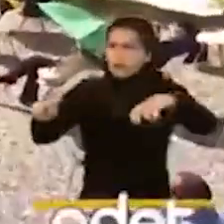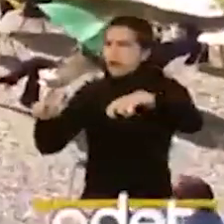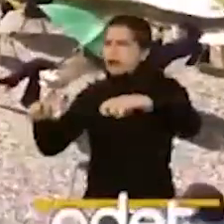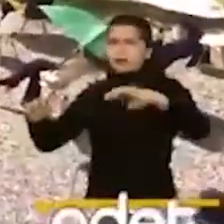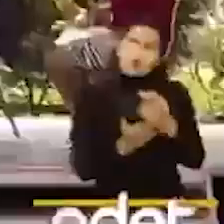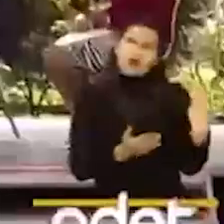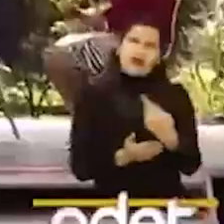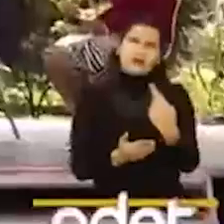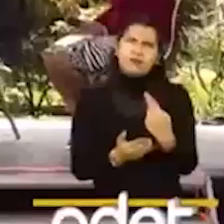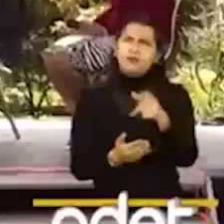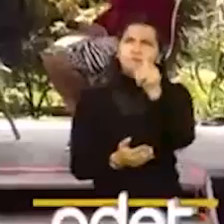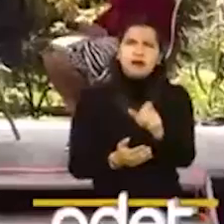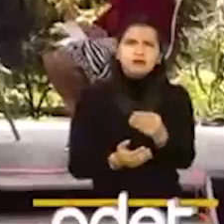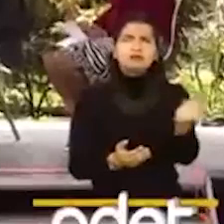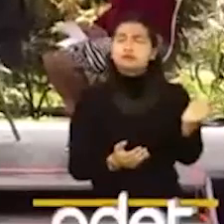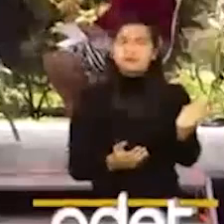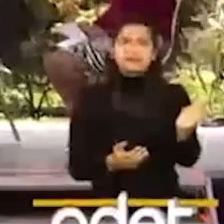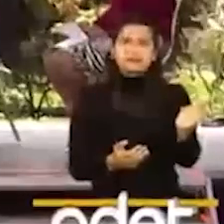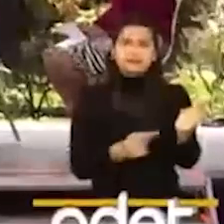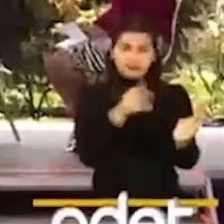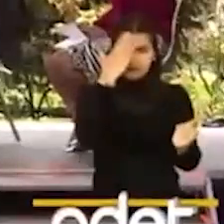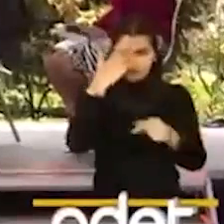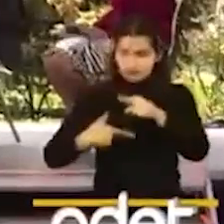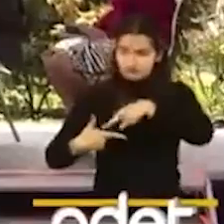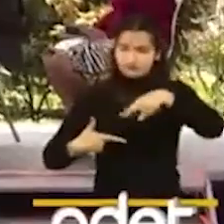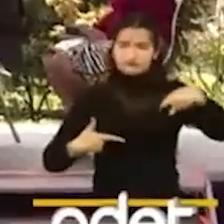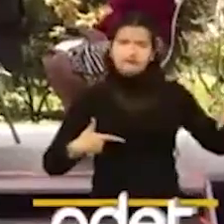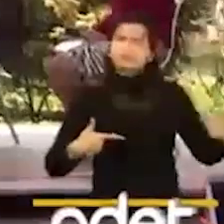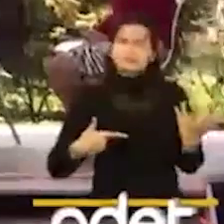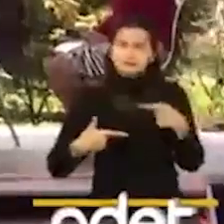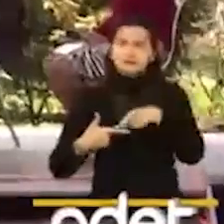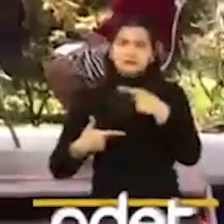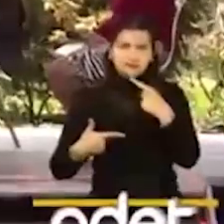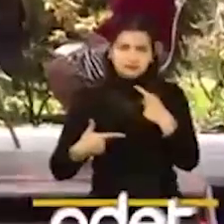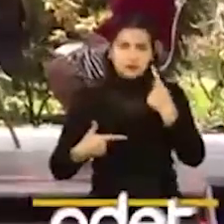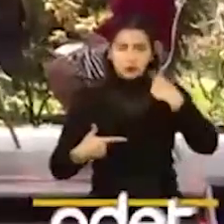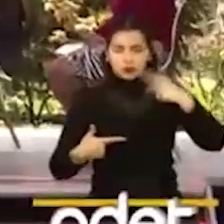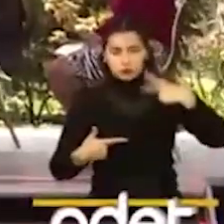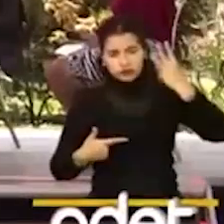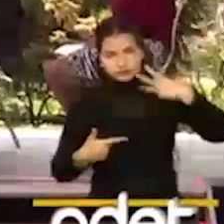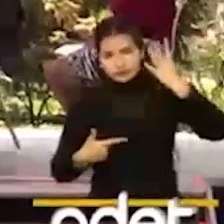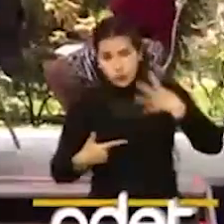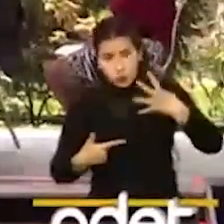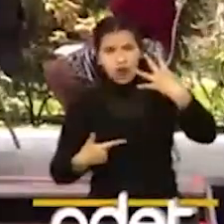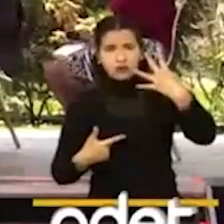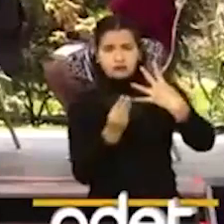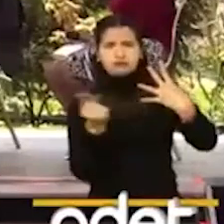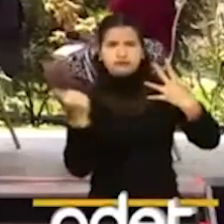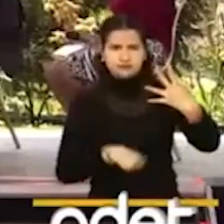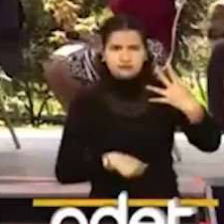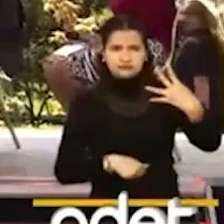sino en toda Colombia. Estamos hablando de la presentación de los PDET, o sea, los proyectos de desarrollo con enfoque territorial